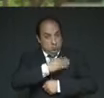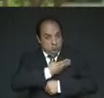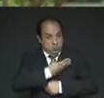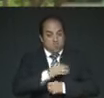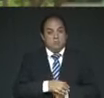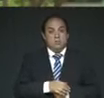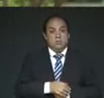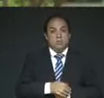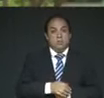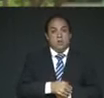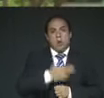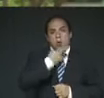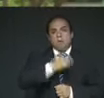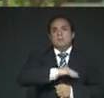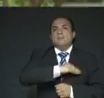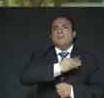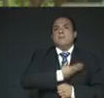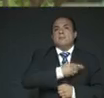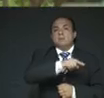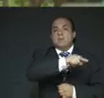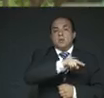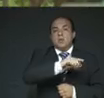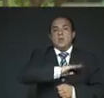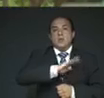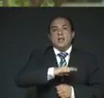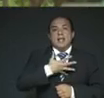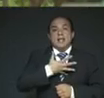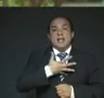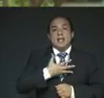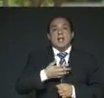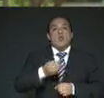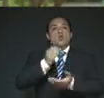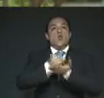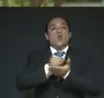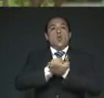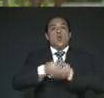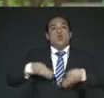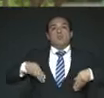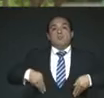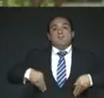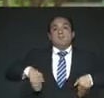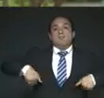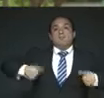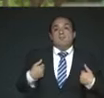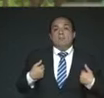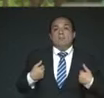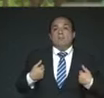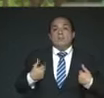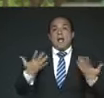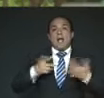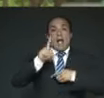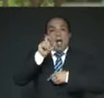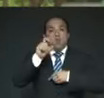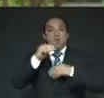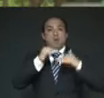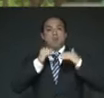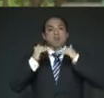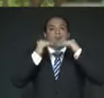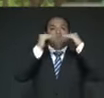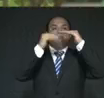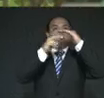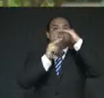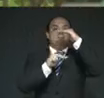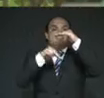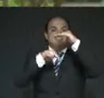Los españoles porque habían llenado sus bolsas de pesado oro que los hizo hundirse en las aguas. El